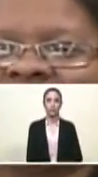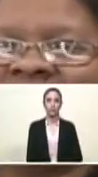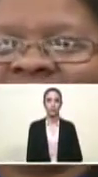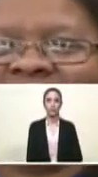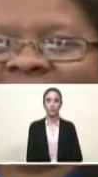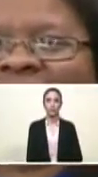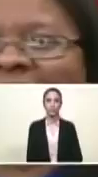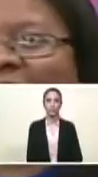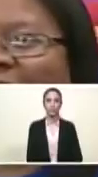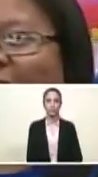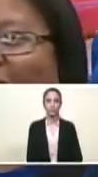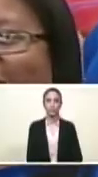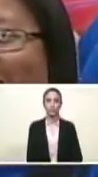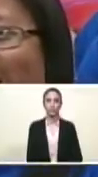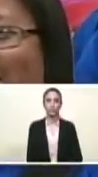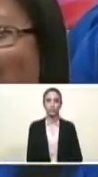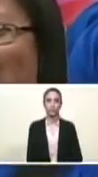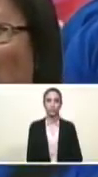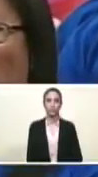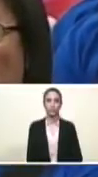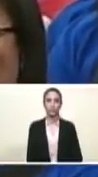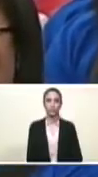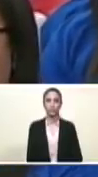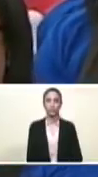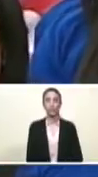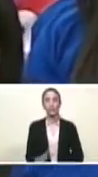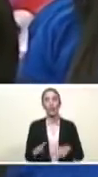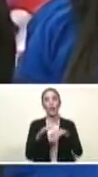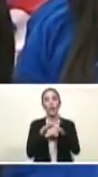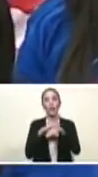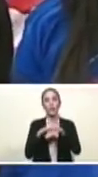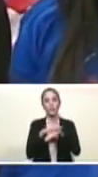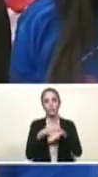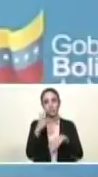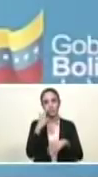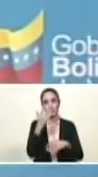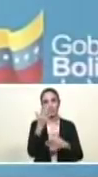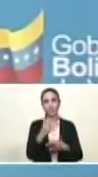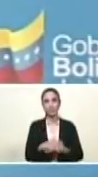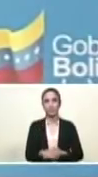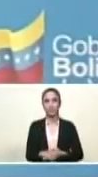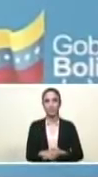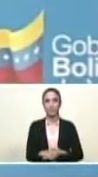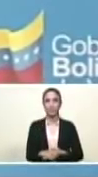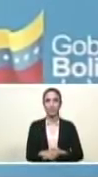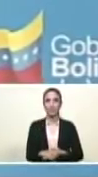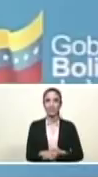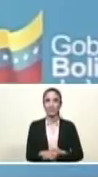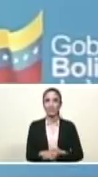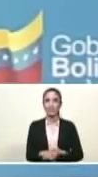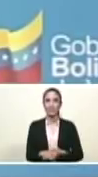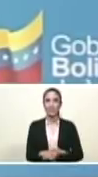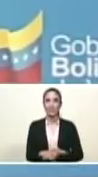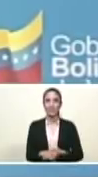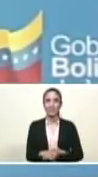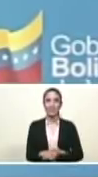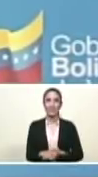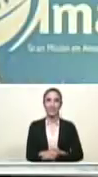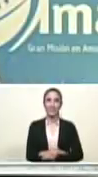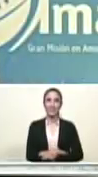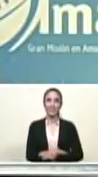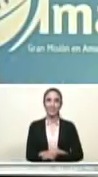Perdón, perdón. Tarek William Saab, el gran fiscal general de la república. Mis saludos a ese gran fiscal.